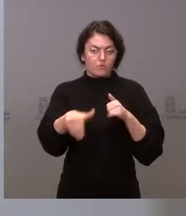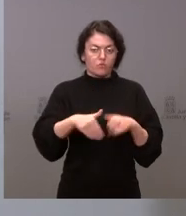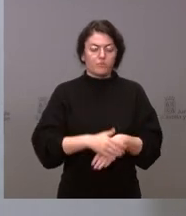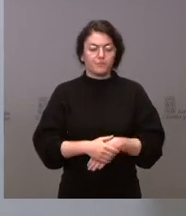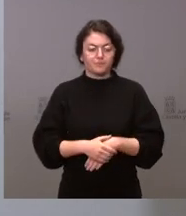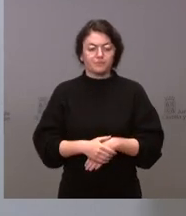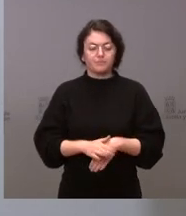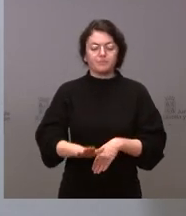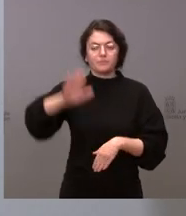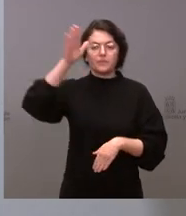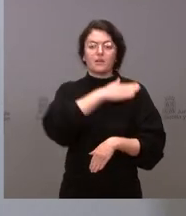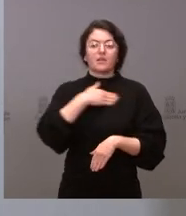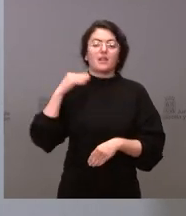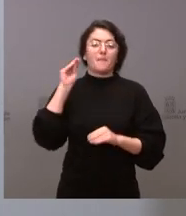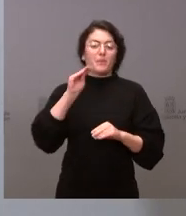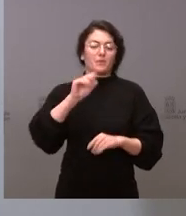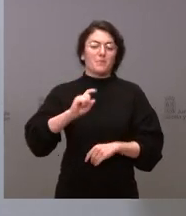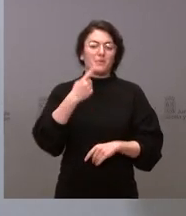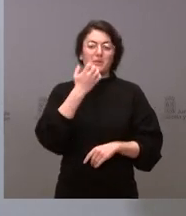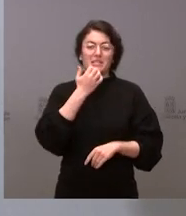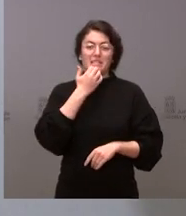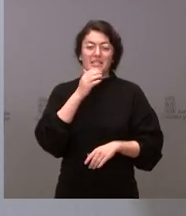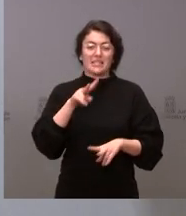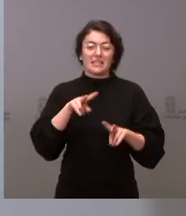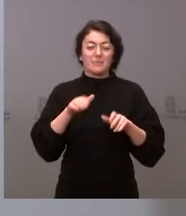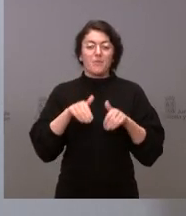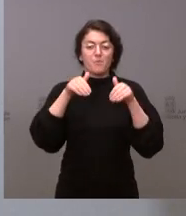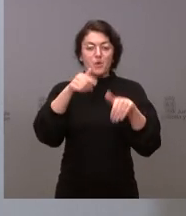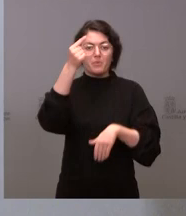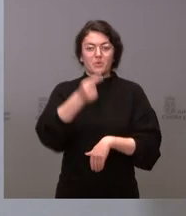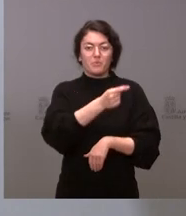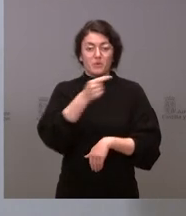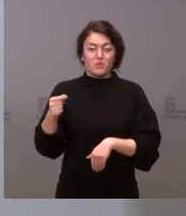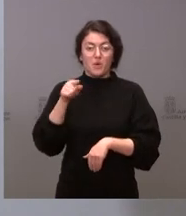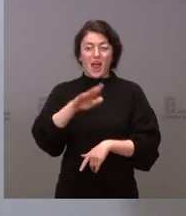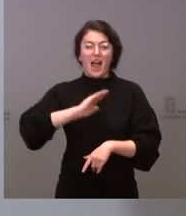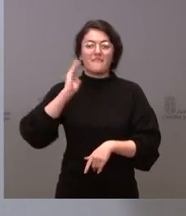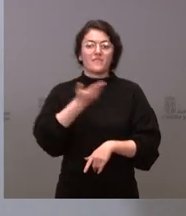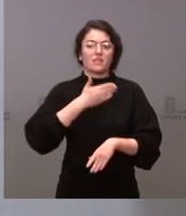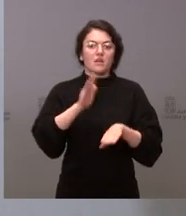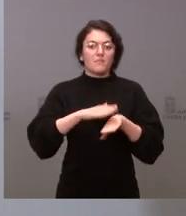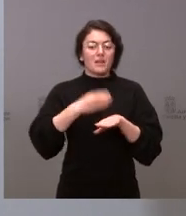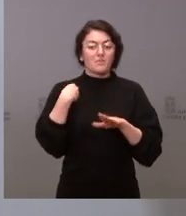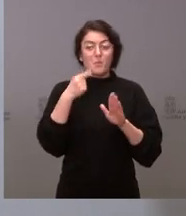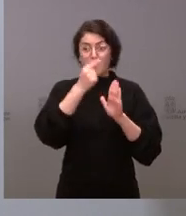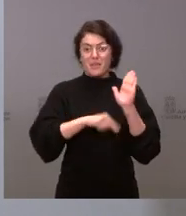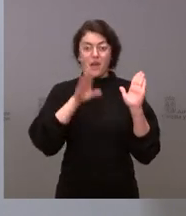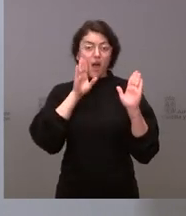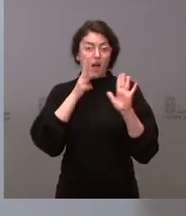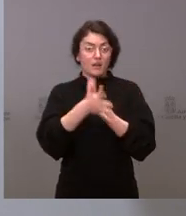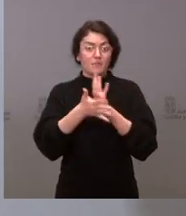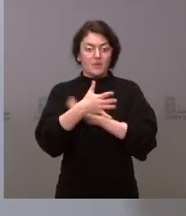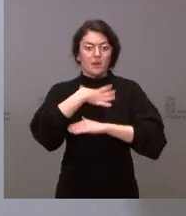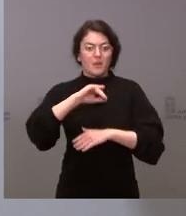Yo quería preguntarle, en primer lugar, si la prórroga presupuestaria dificulta la puesta en marcha de alguna de estas medidas, ha obligado a crear